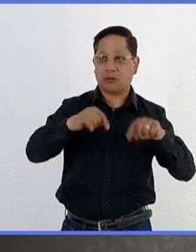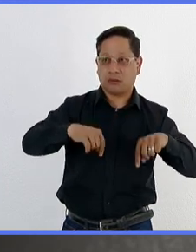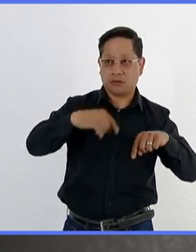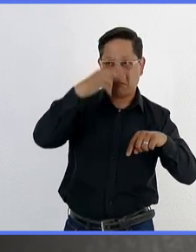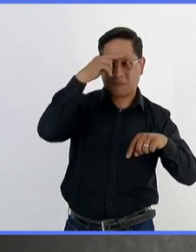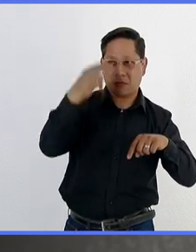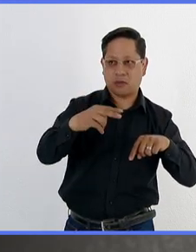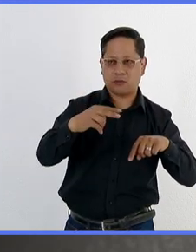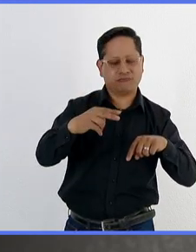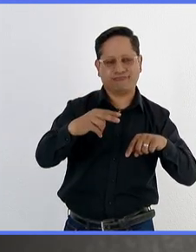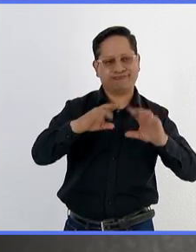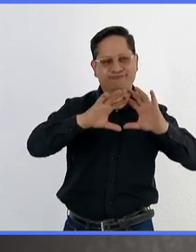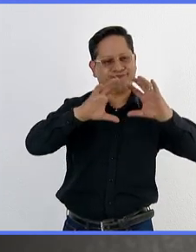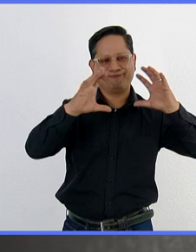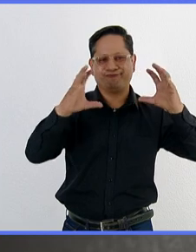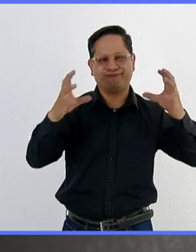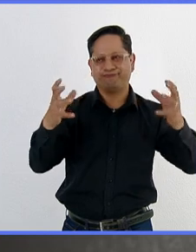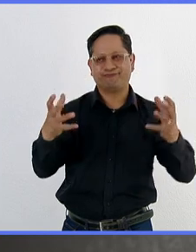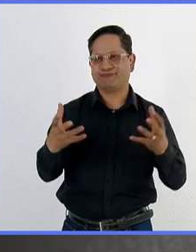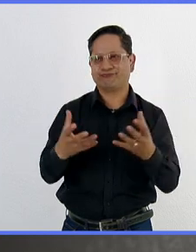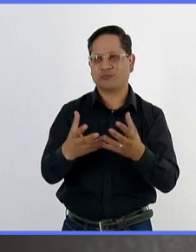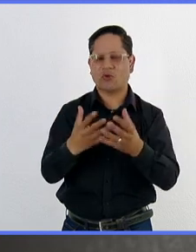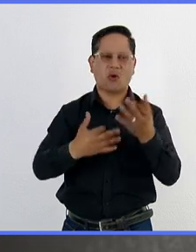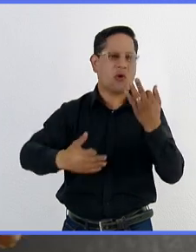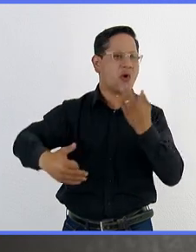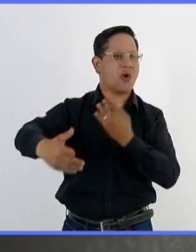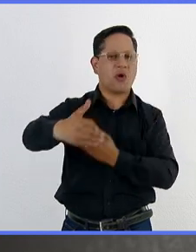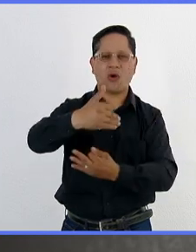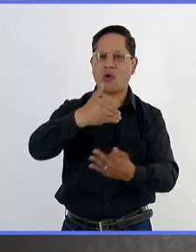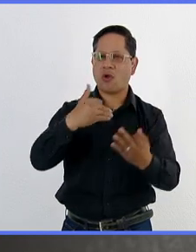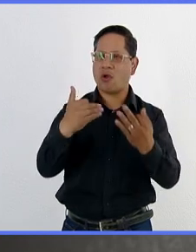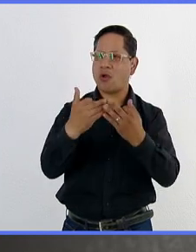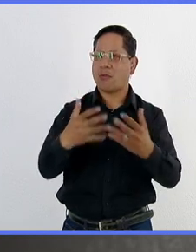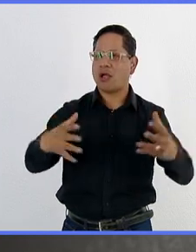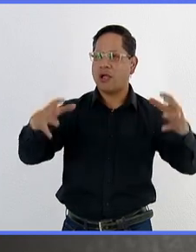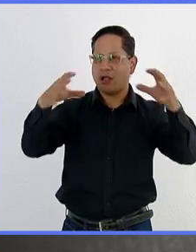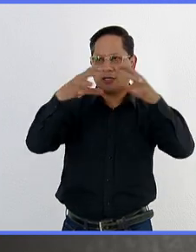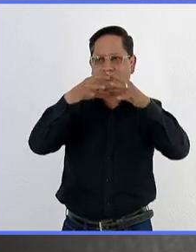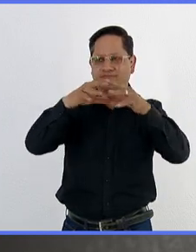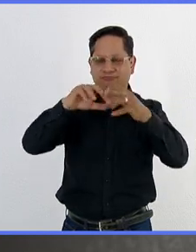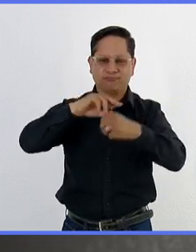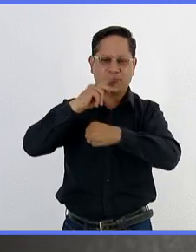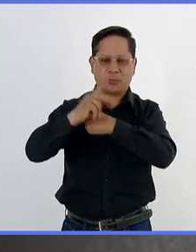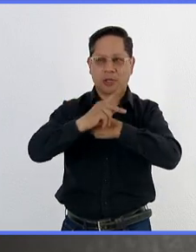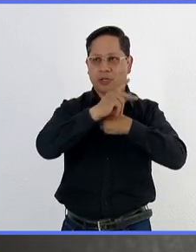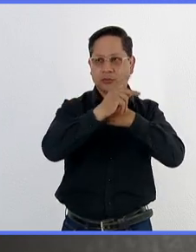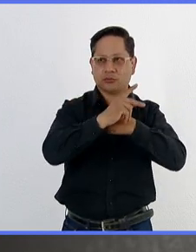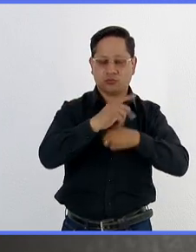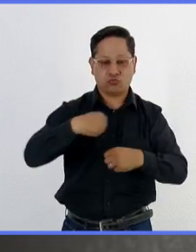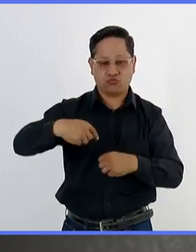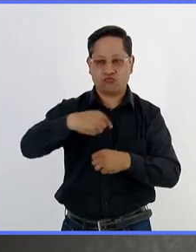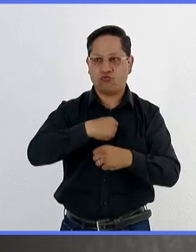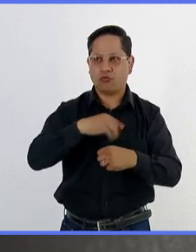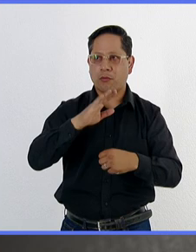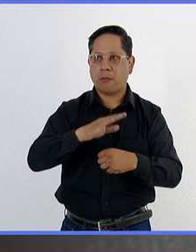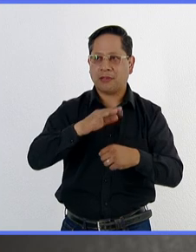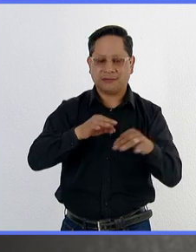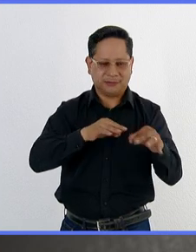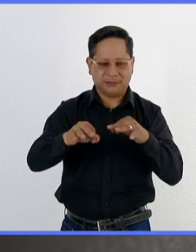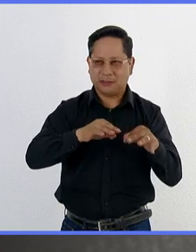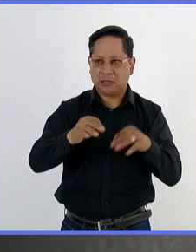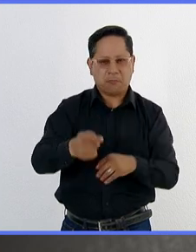México, sino a nivel internacional. Entonces, cubre todos estos aspectos porque somos la primera línea de trabajo para